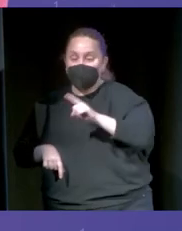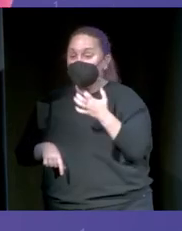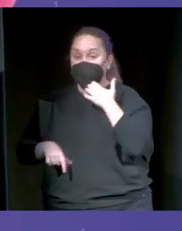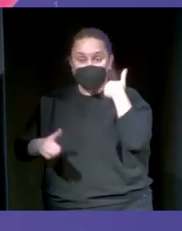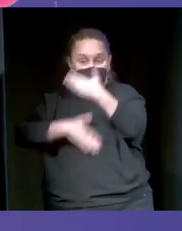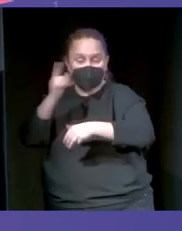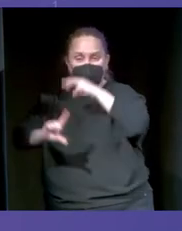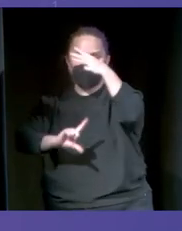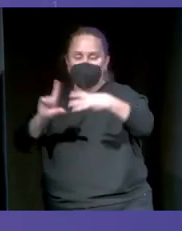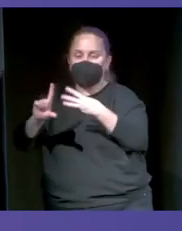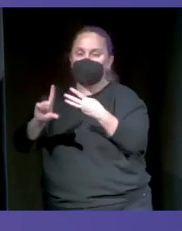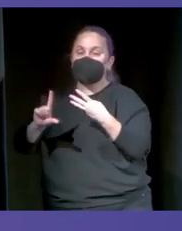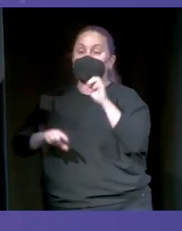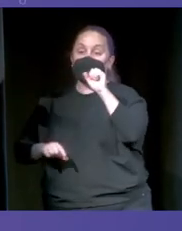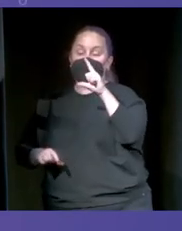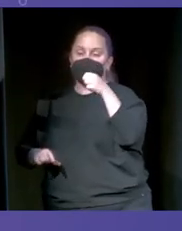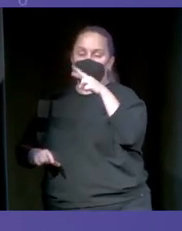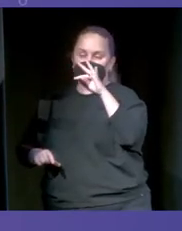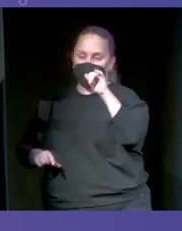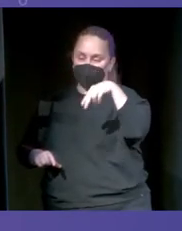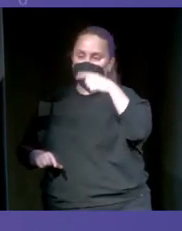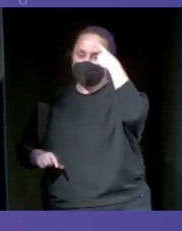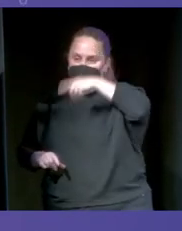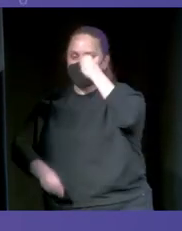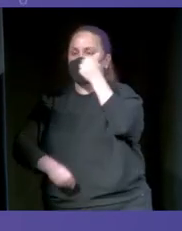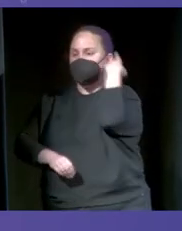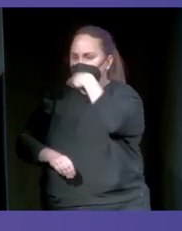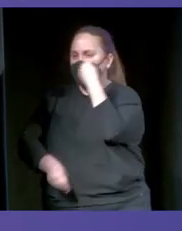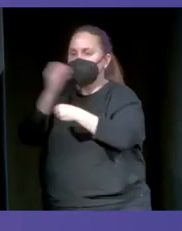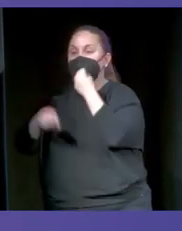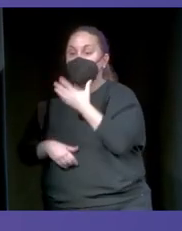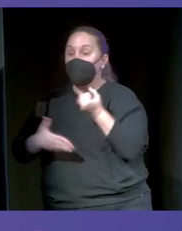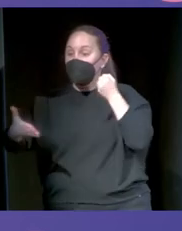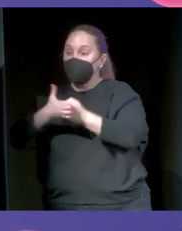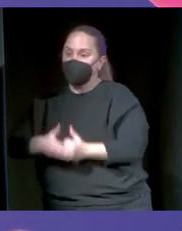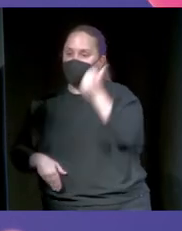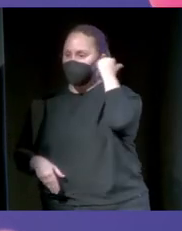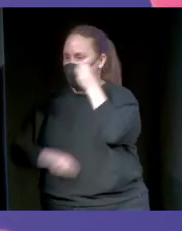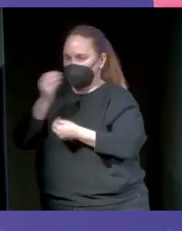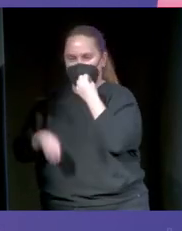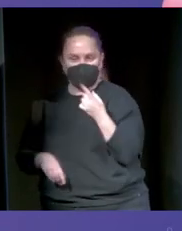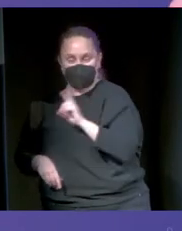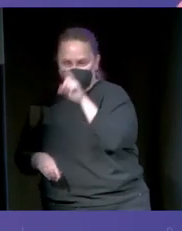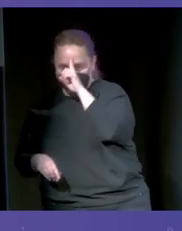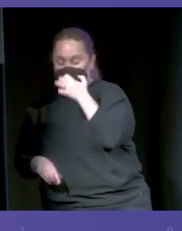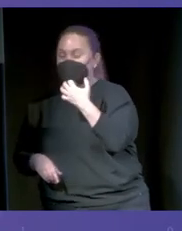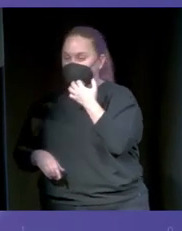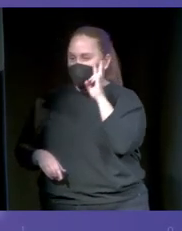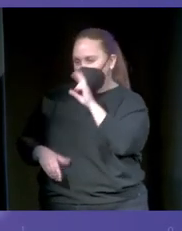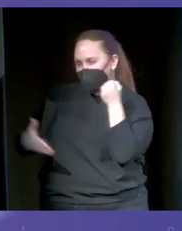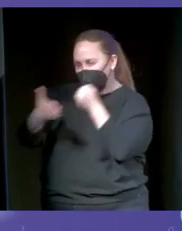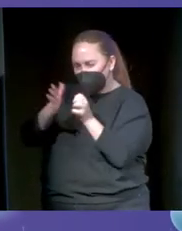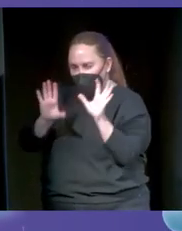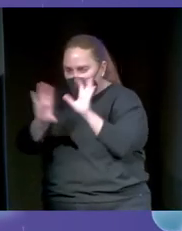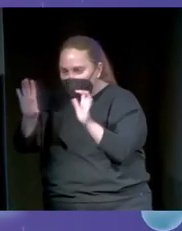pista. Ese algoritmo se le ha enseñado a hacer bien las caras, pero no a hacer bien los fondos. Si en los fondos aparecen cosas raras, ya sabes que esa está hecha. Es un